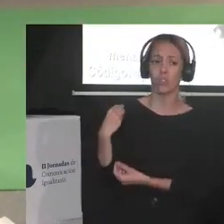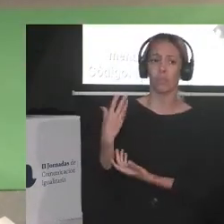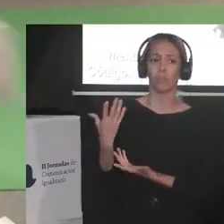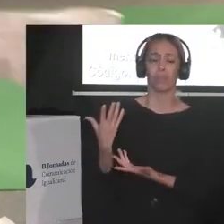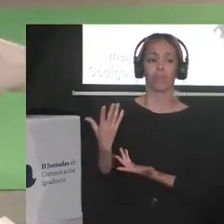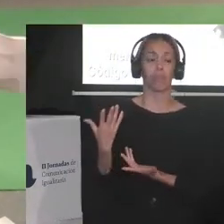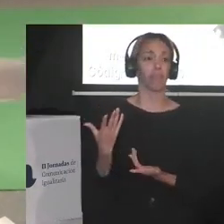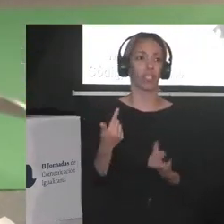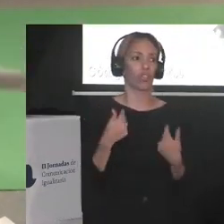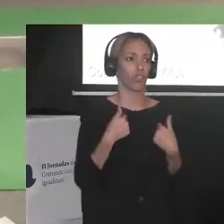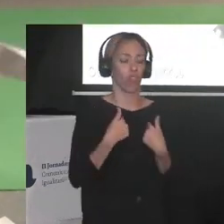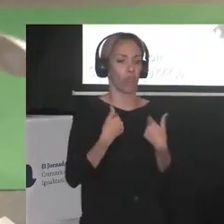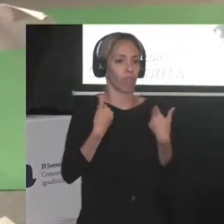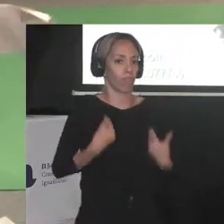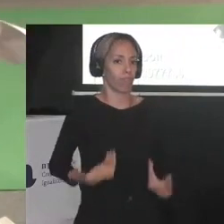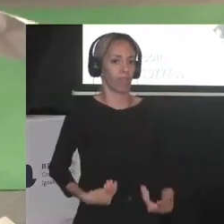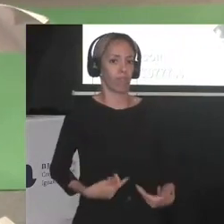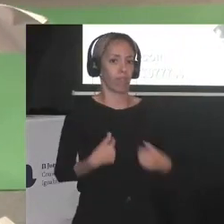Y yo, renuncia.